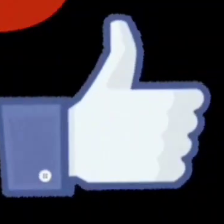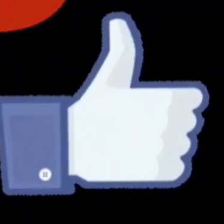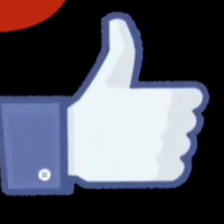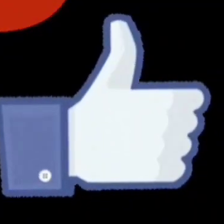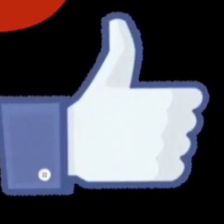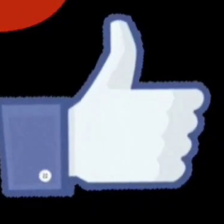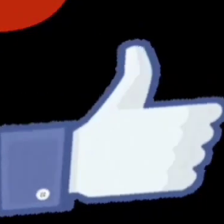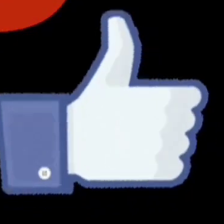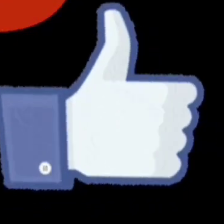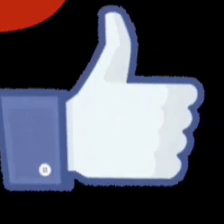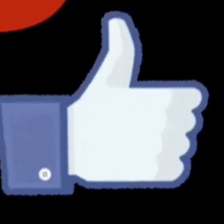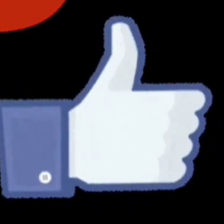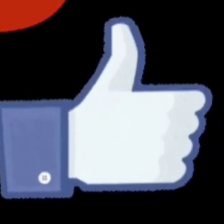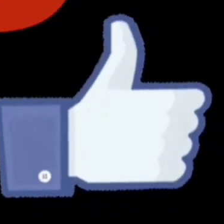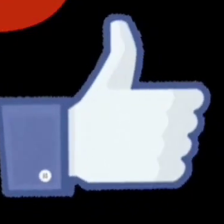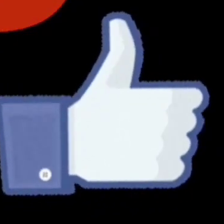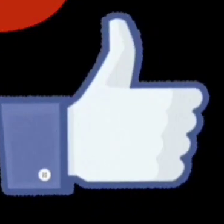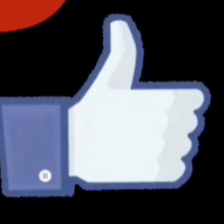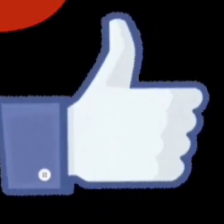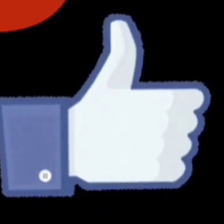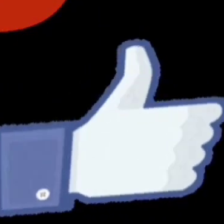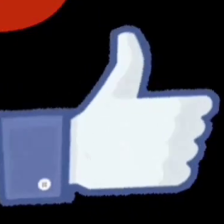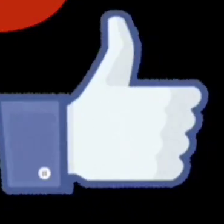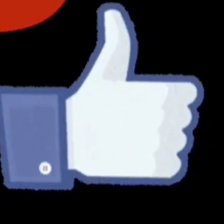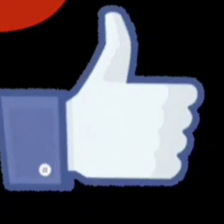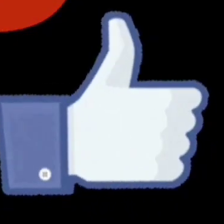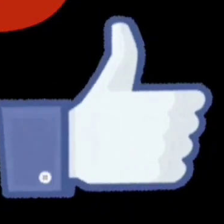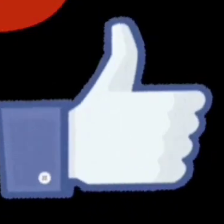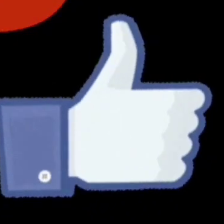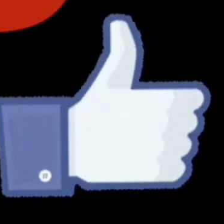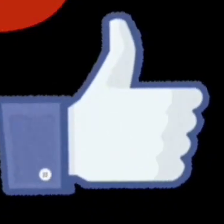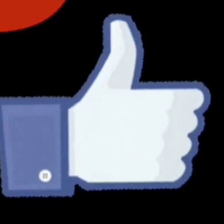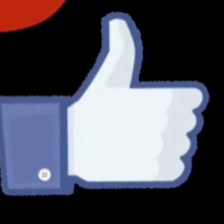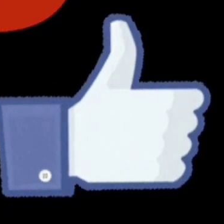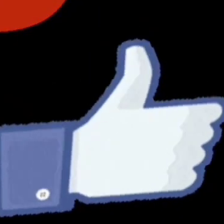Suscríbete, comparte el video, comenta y deja tu poderoso like. Muchas gracias. Gracias.